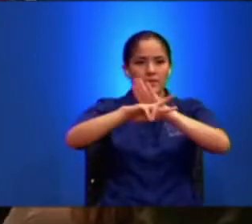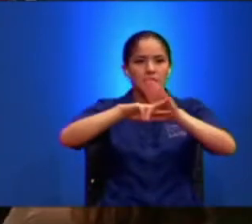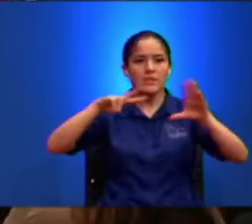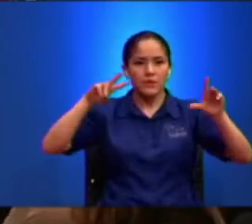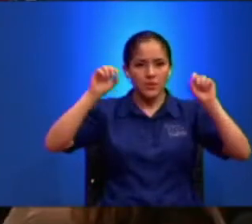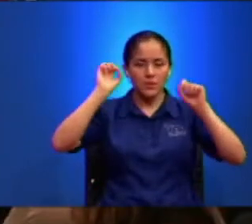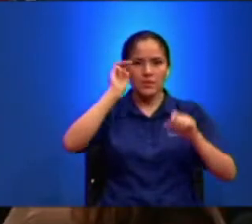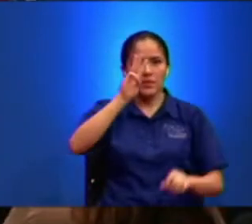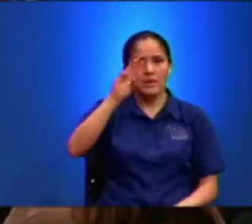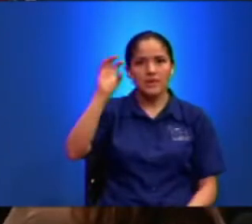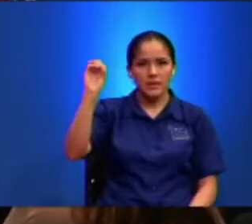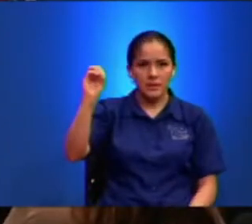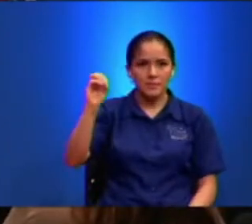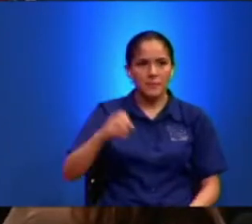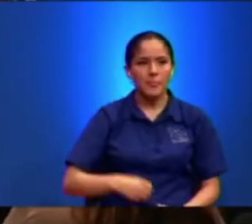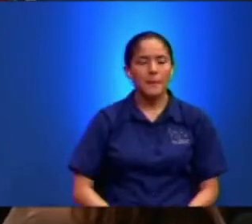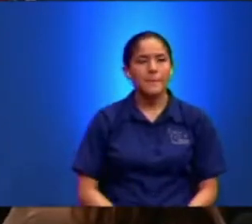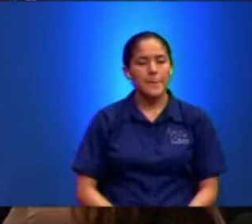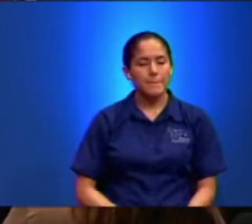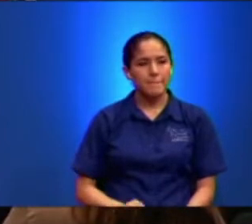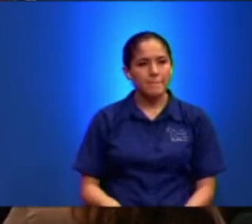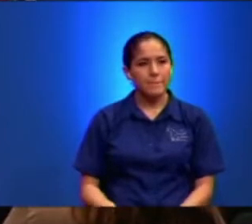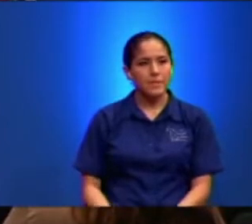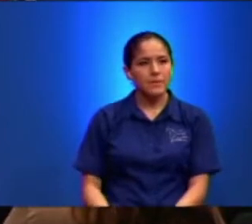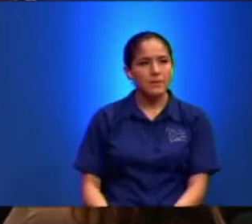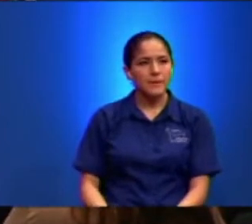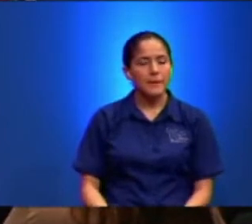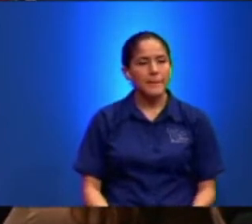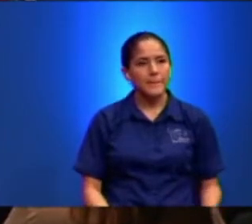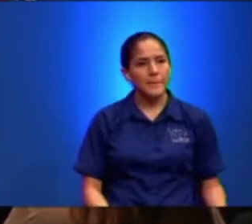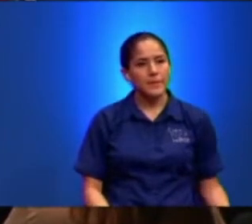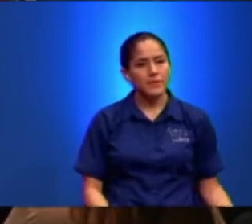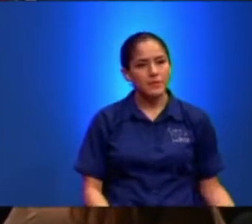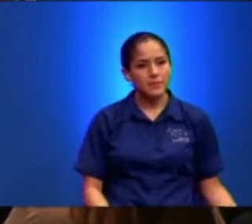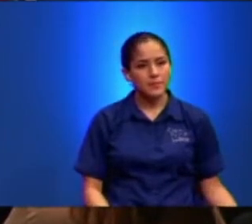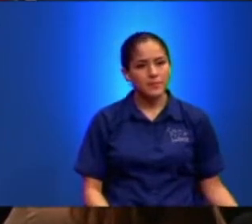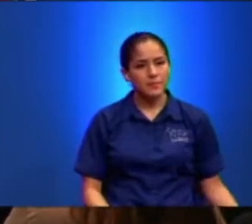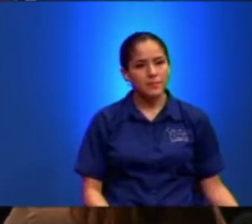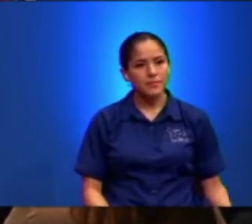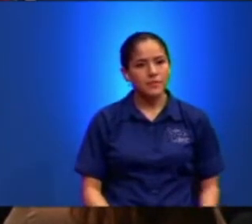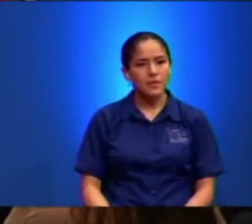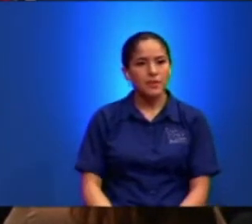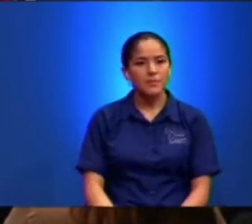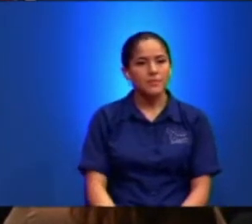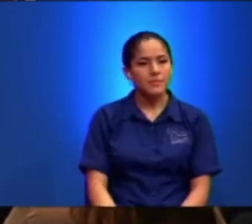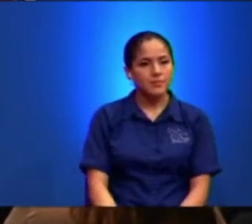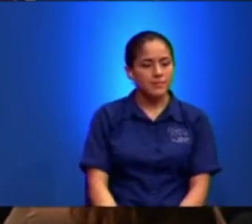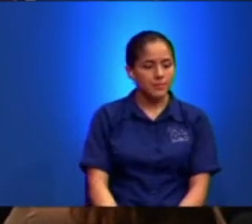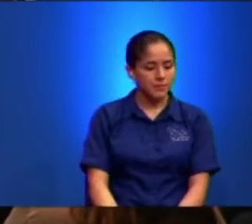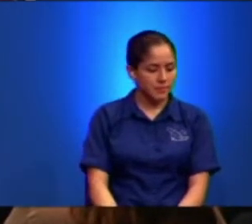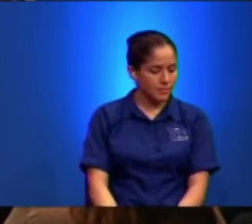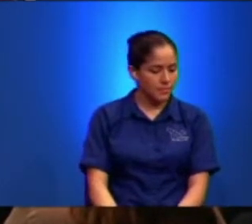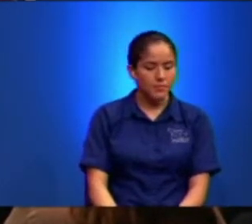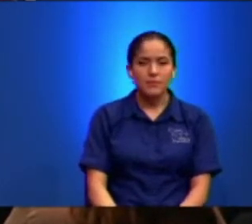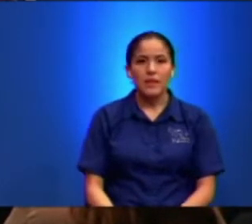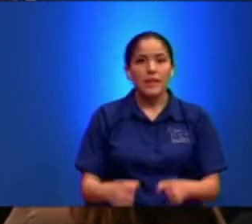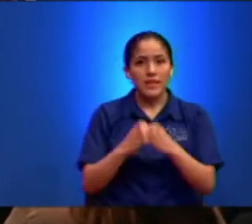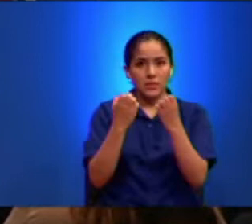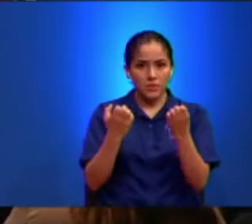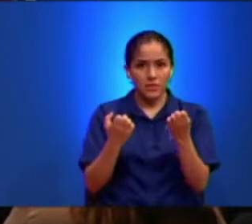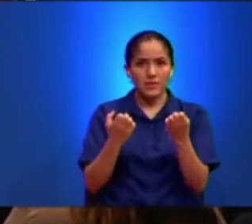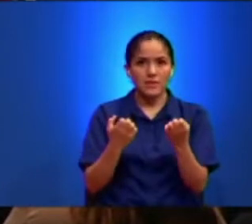Por Aquí En Manani Tiene Biblia Si Ah Va Entonces Mateo